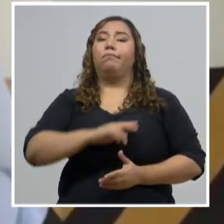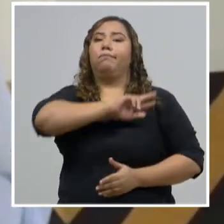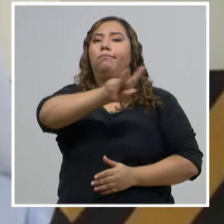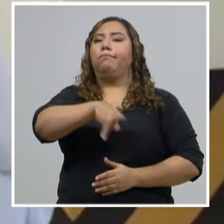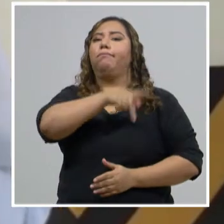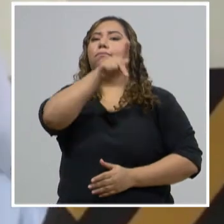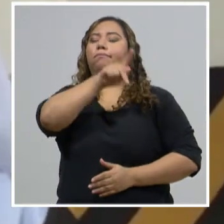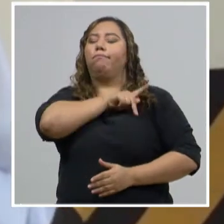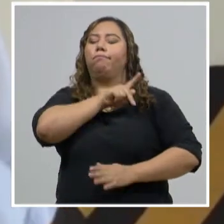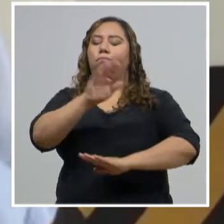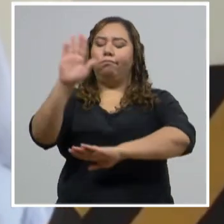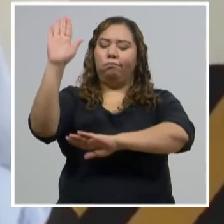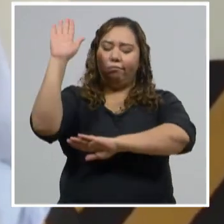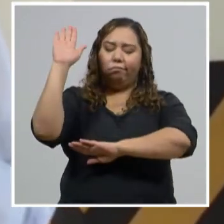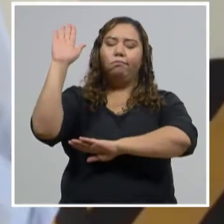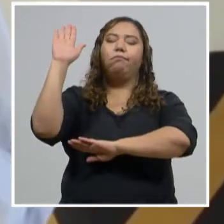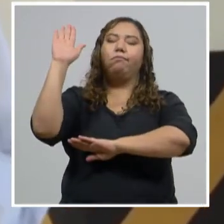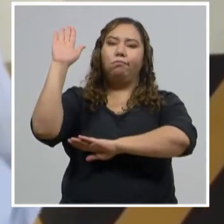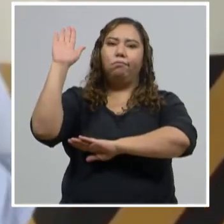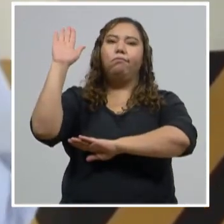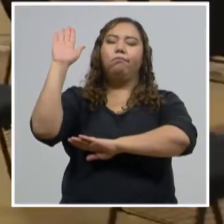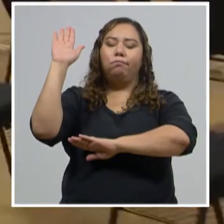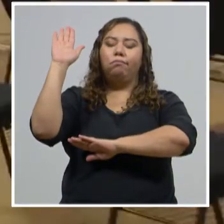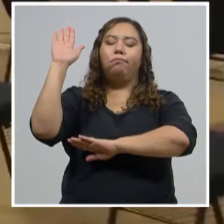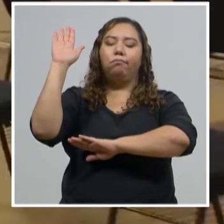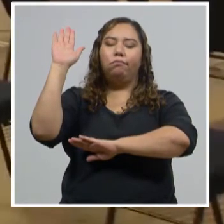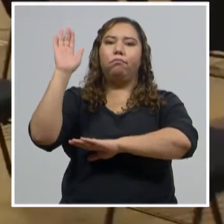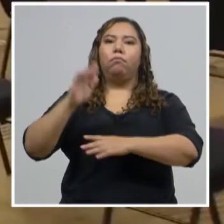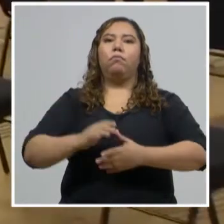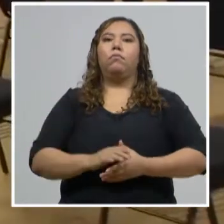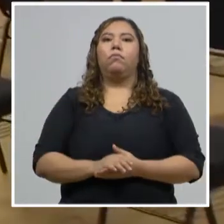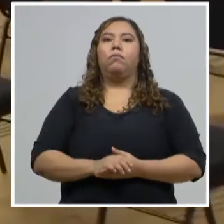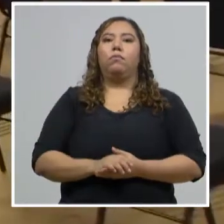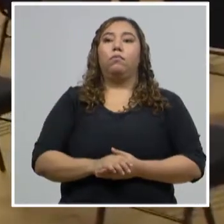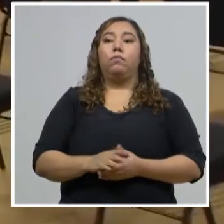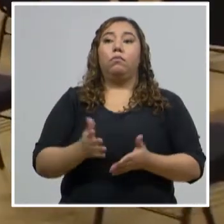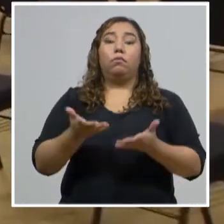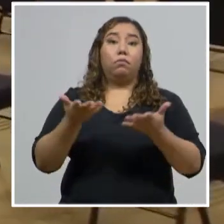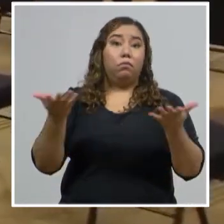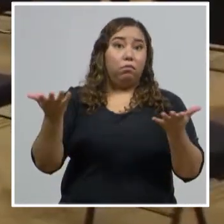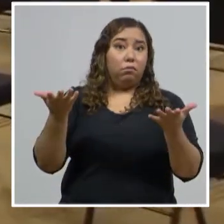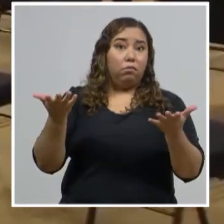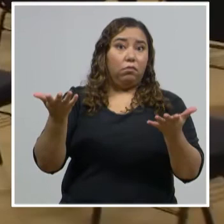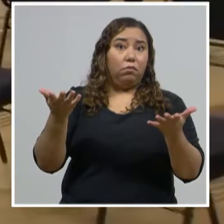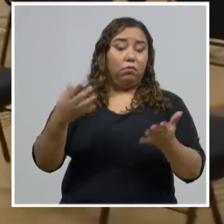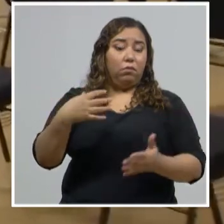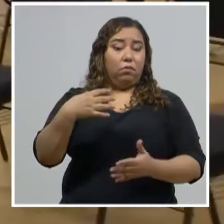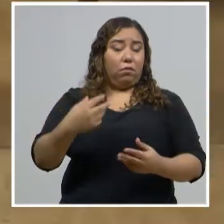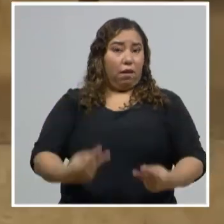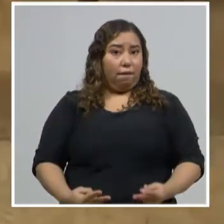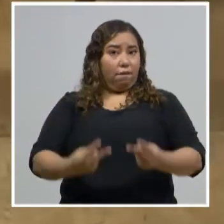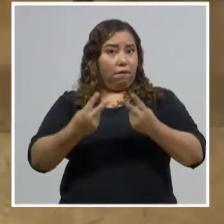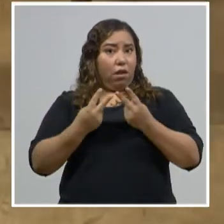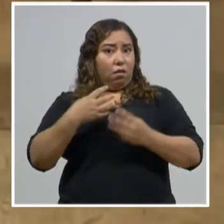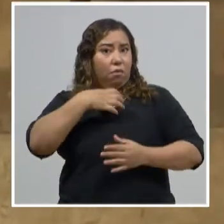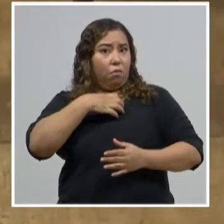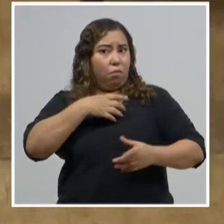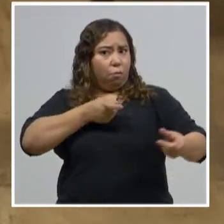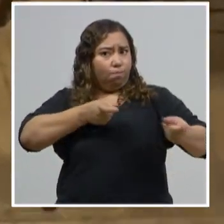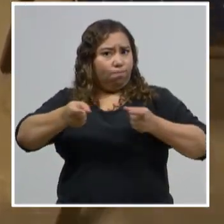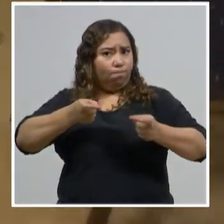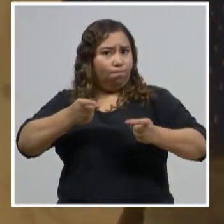para el manejo juicioso y apropiado de nuestra propia vida. También